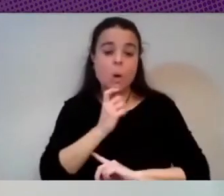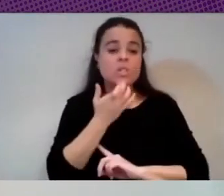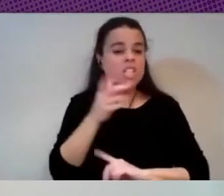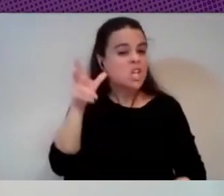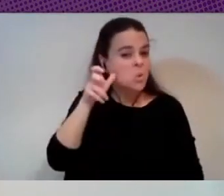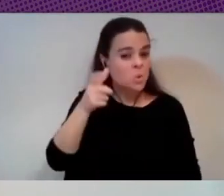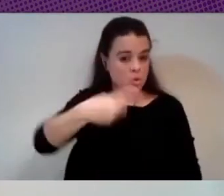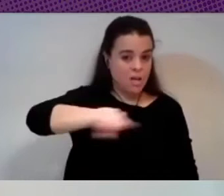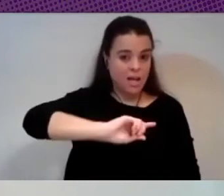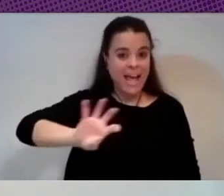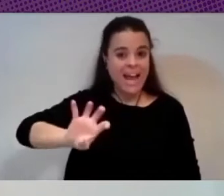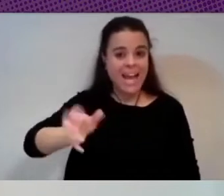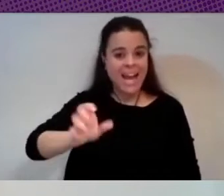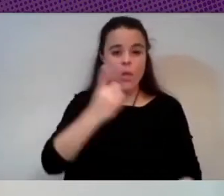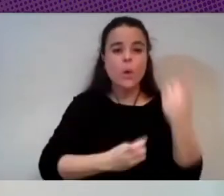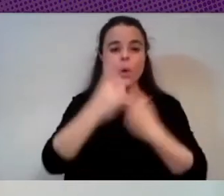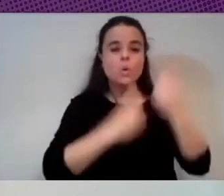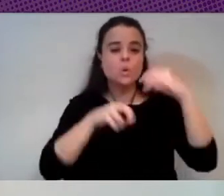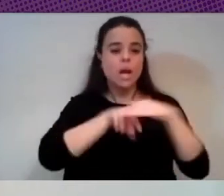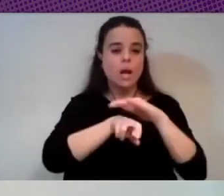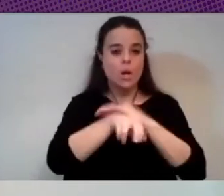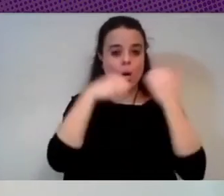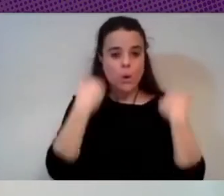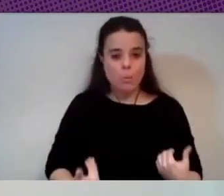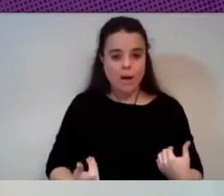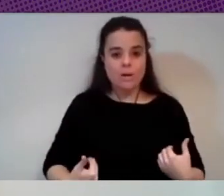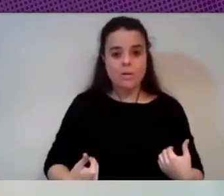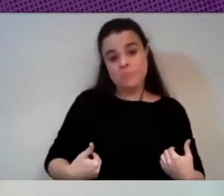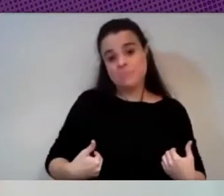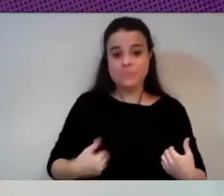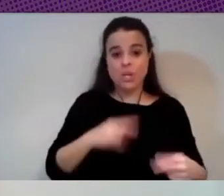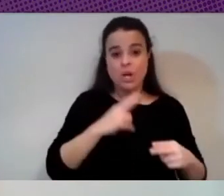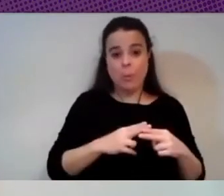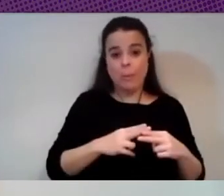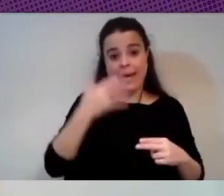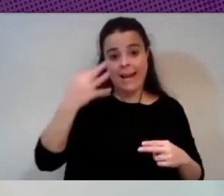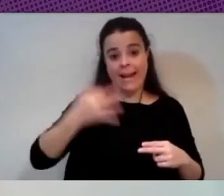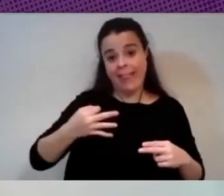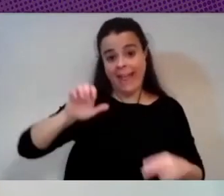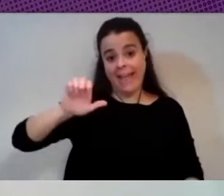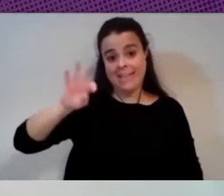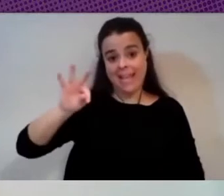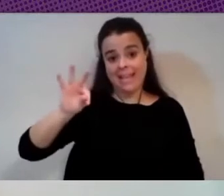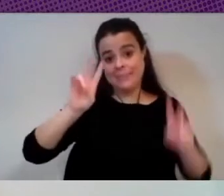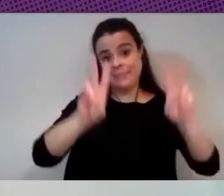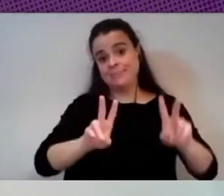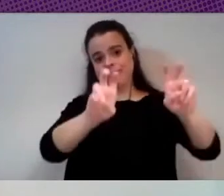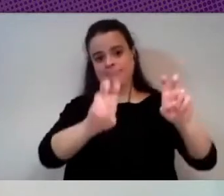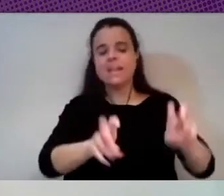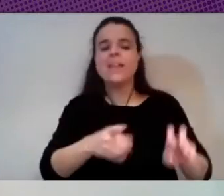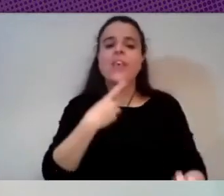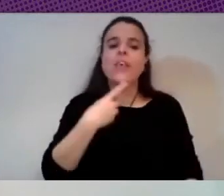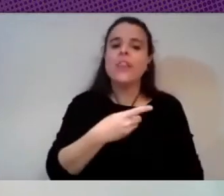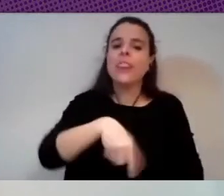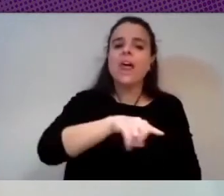consultora de recursos humanos que también es otro nombre para llamar a una ETT que dice que ellos te prometen encontrar